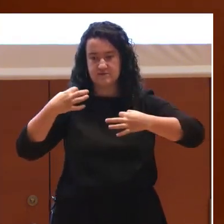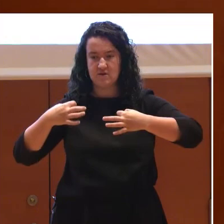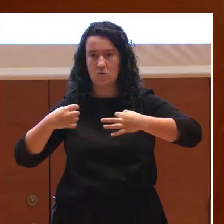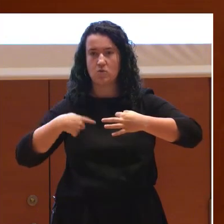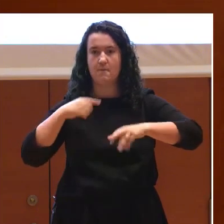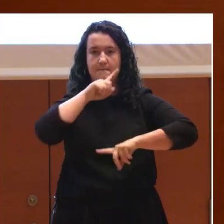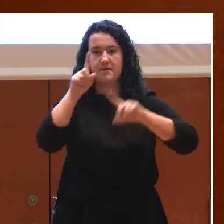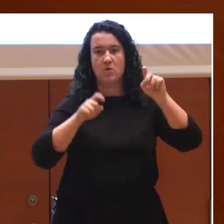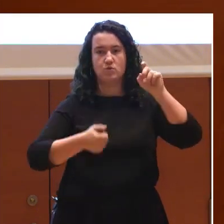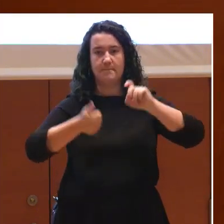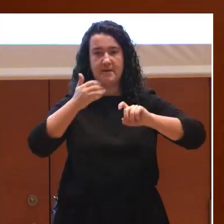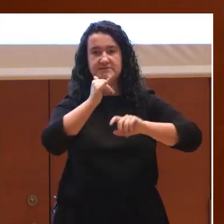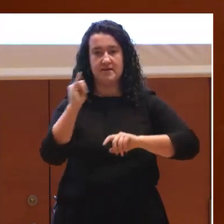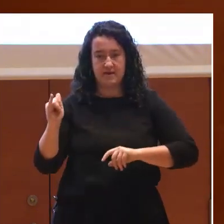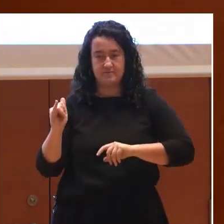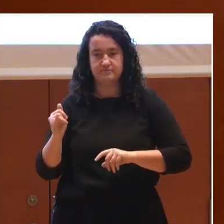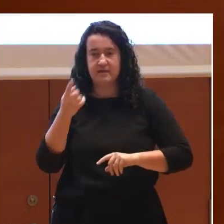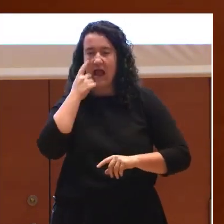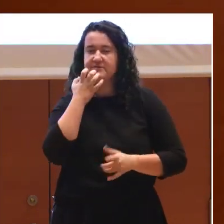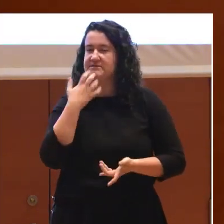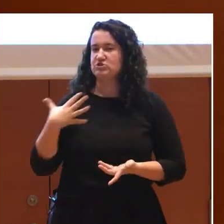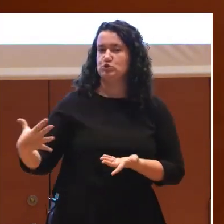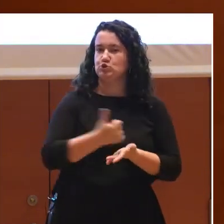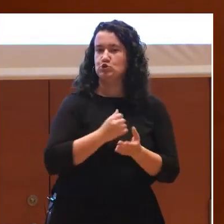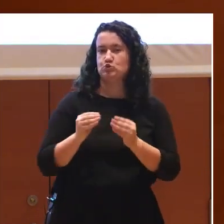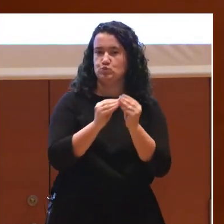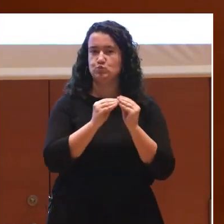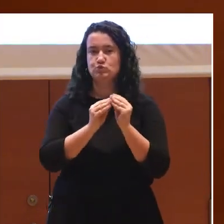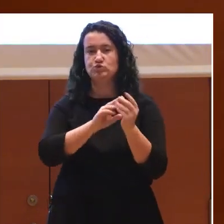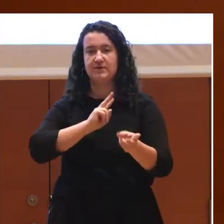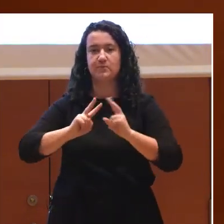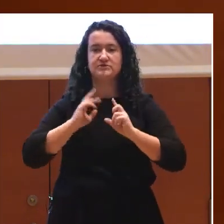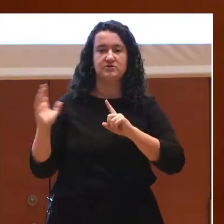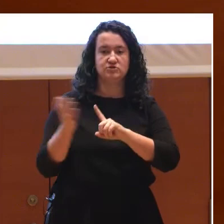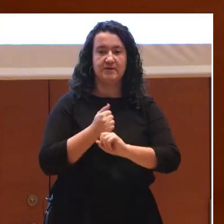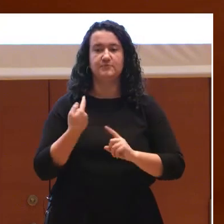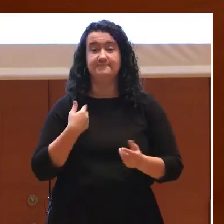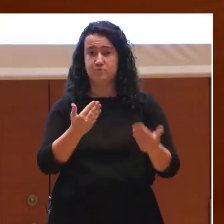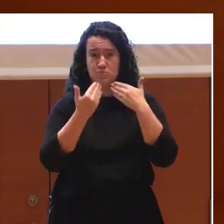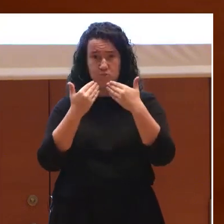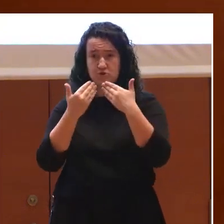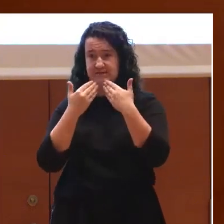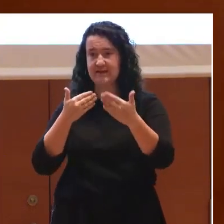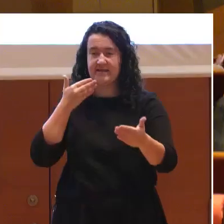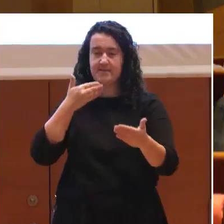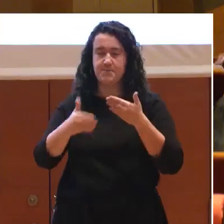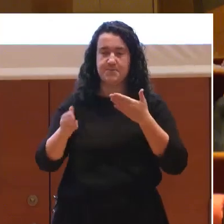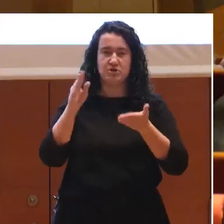galdera gehiago izango dugula. Ia denon artean, erantzunak ere aurkitzen ditugun. Mila, mila esker, eta horren artean.